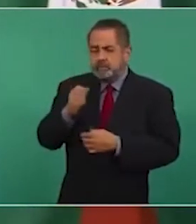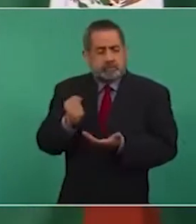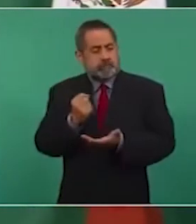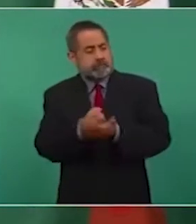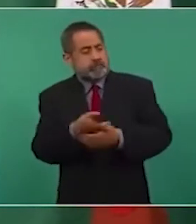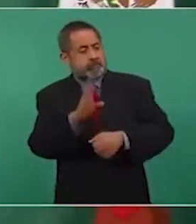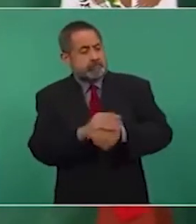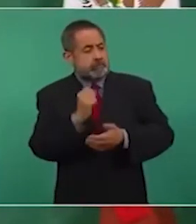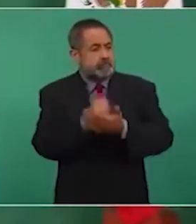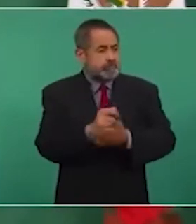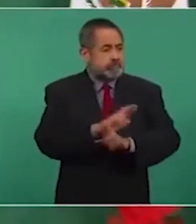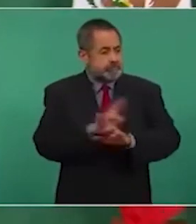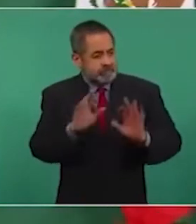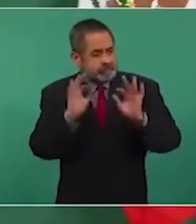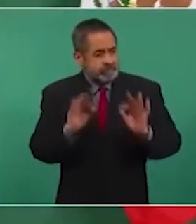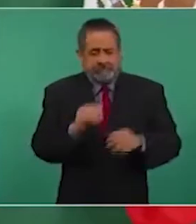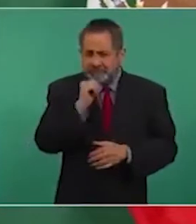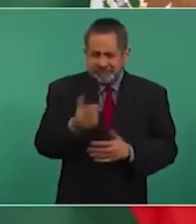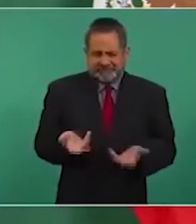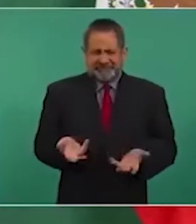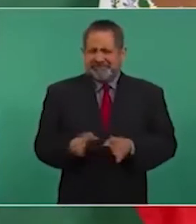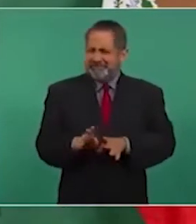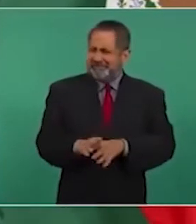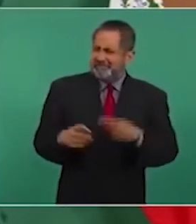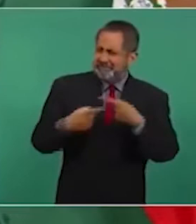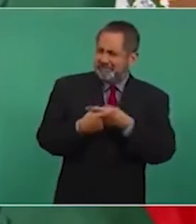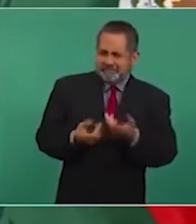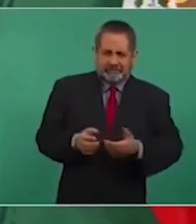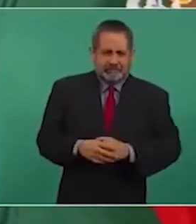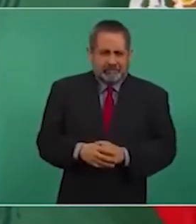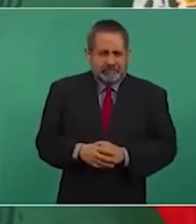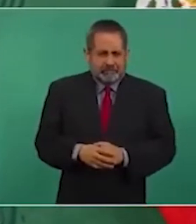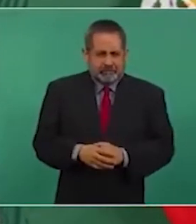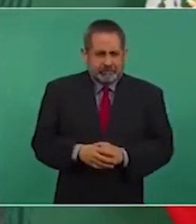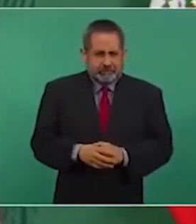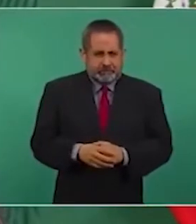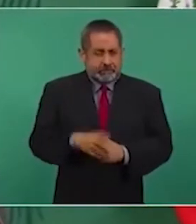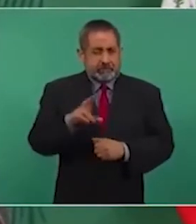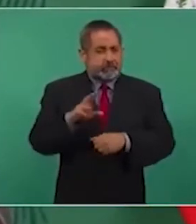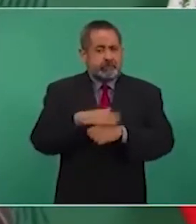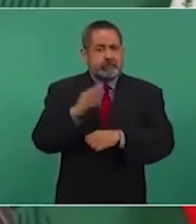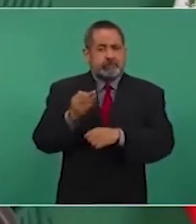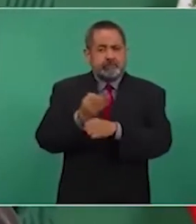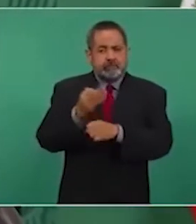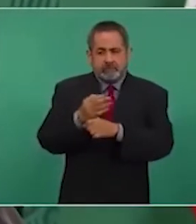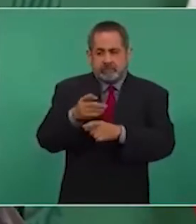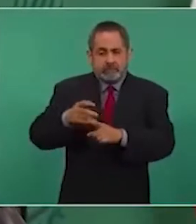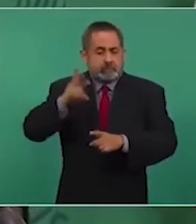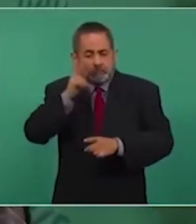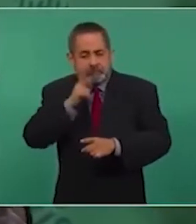porque no están en fase de prueba.